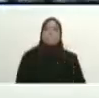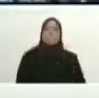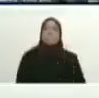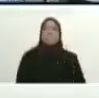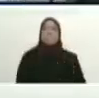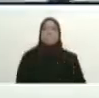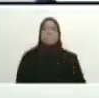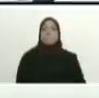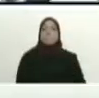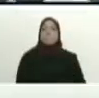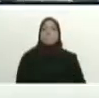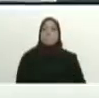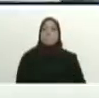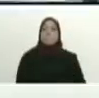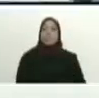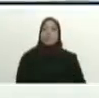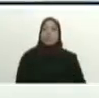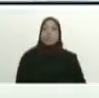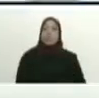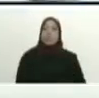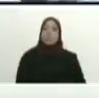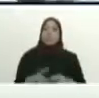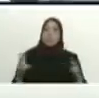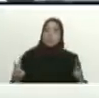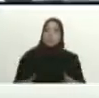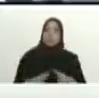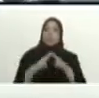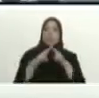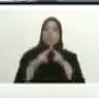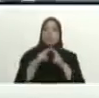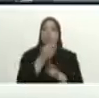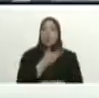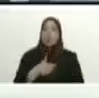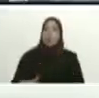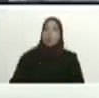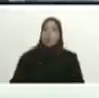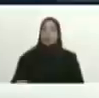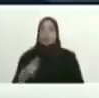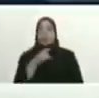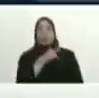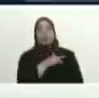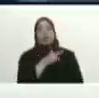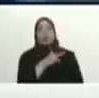fuimos al encuentro con el presidente Lula da Silva